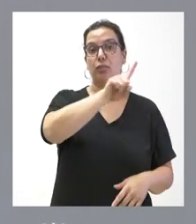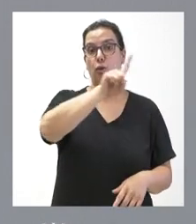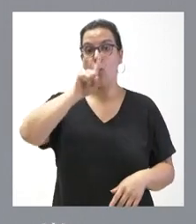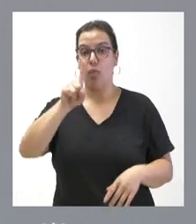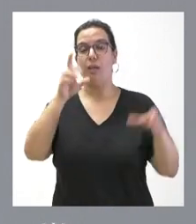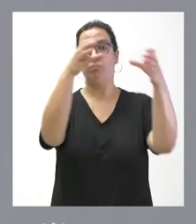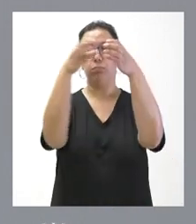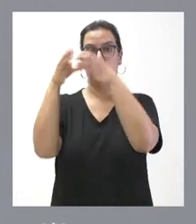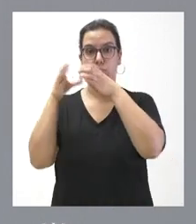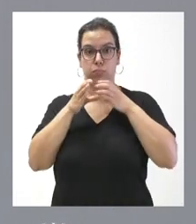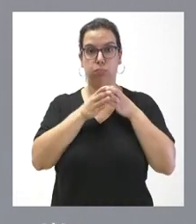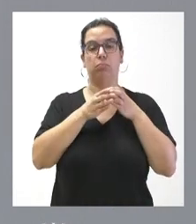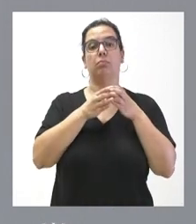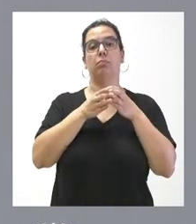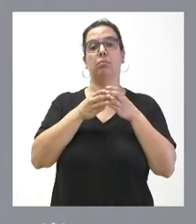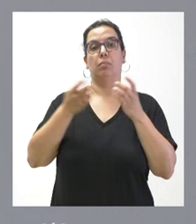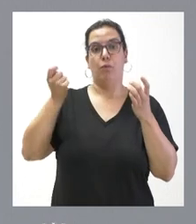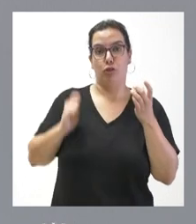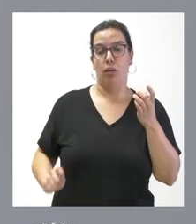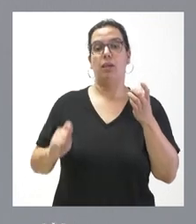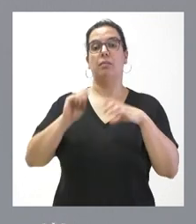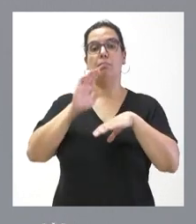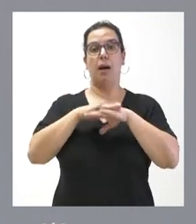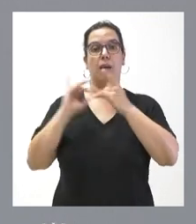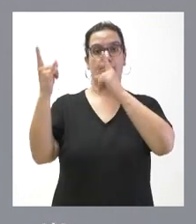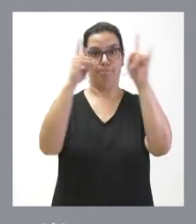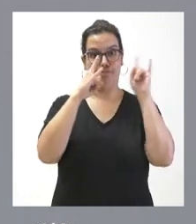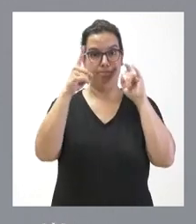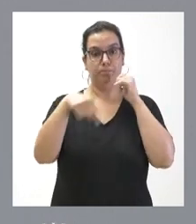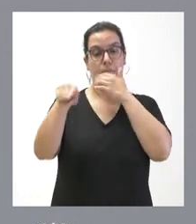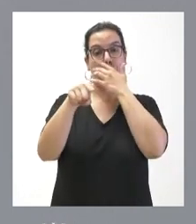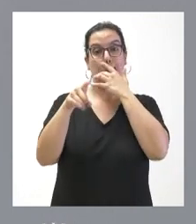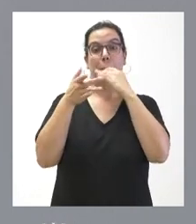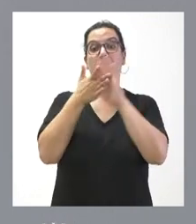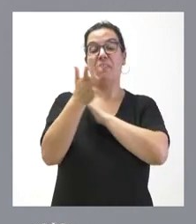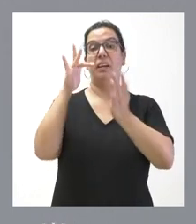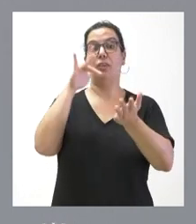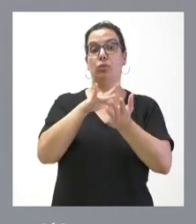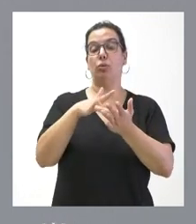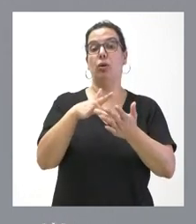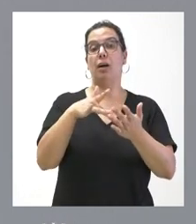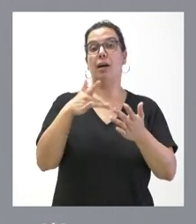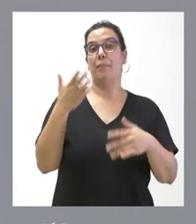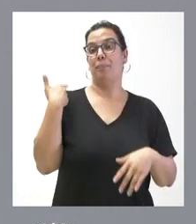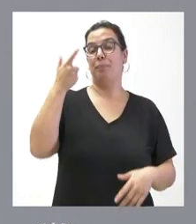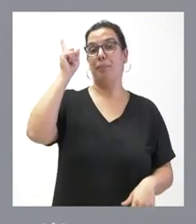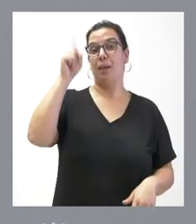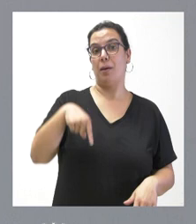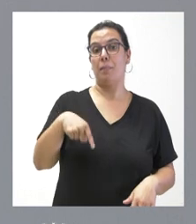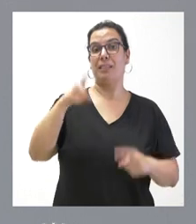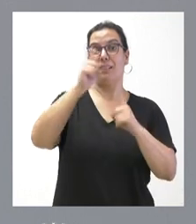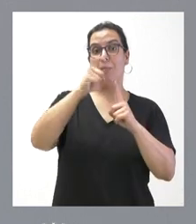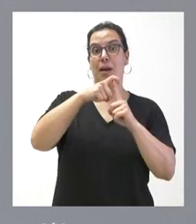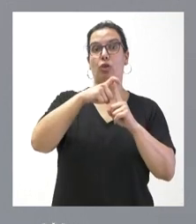forestales. Estamos hablando de que como consecuencia de la ola de calor que padecimos en el pasado mes de mayo